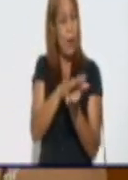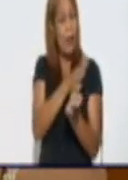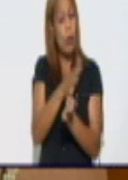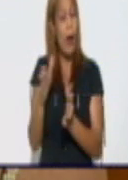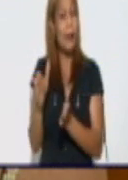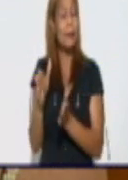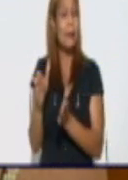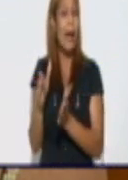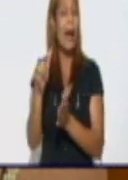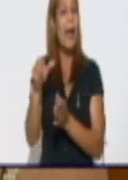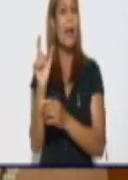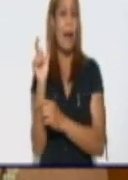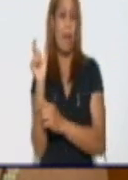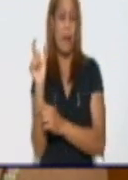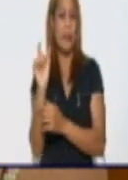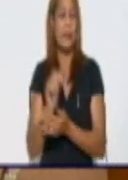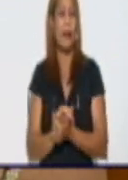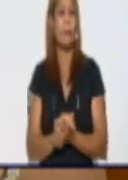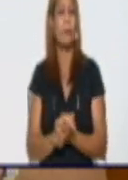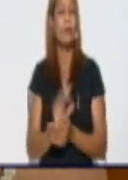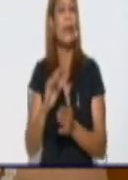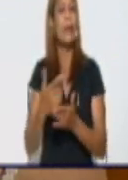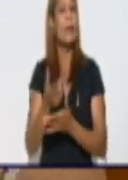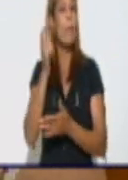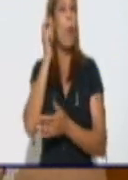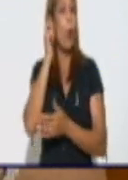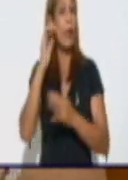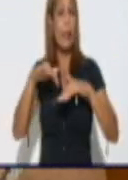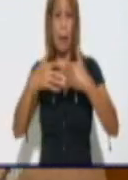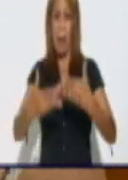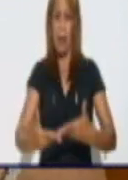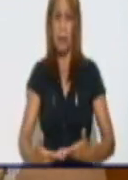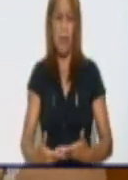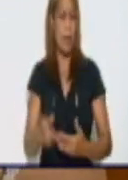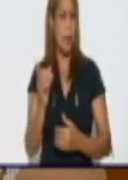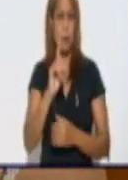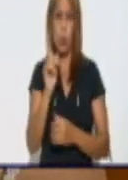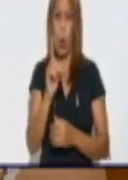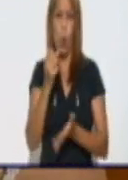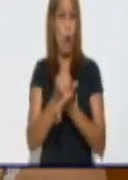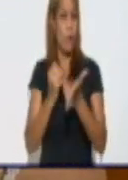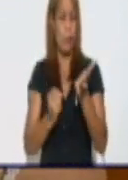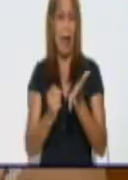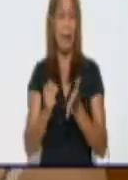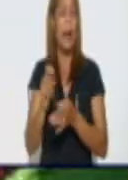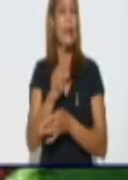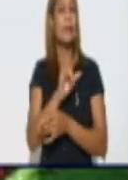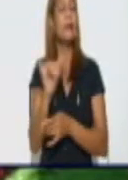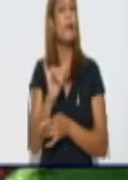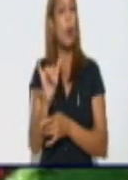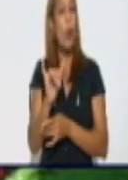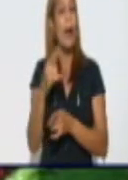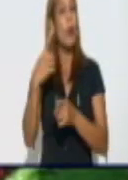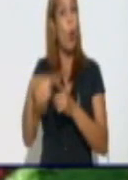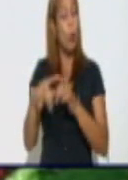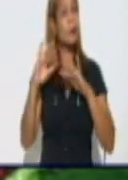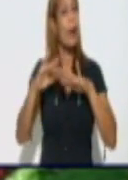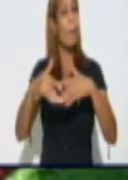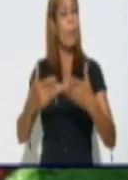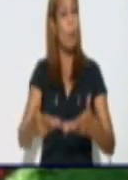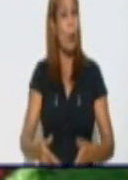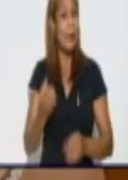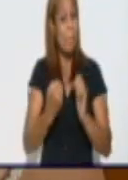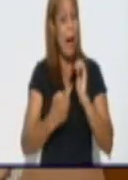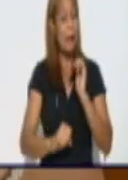confirmados a la COVID. Gestantes no se confirmaron, ni tampoco puérperas, pero ya acumulamos 50 en el caso de la gestante, y dos